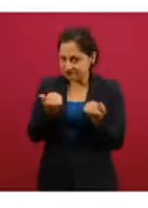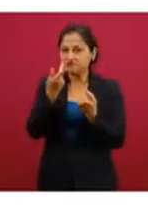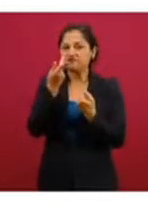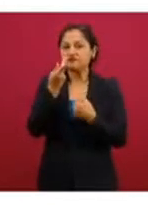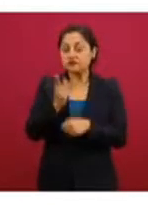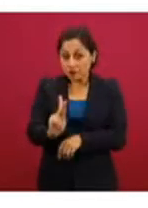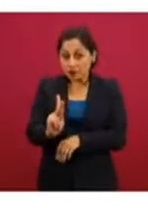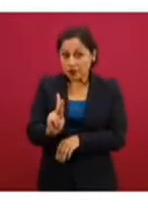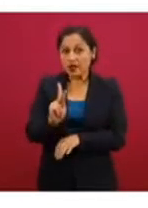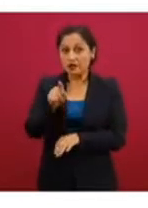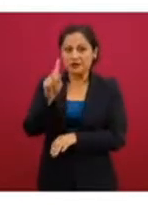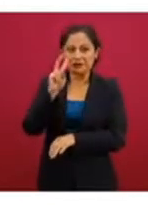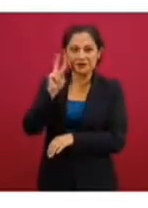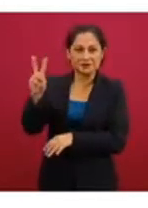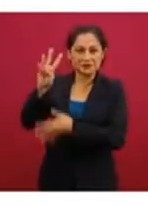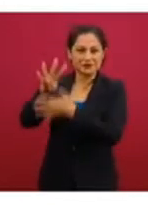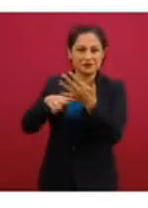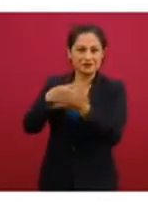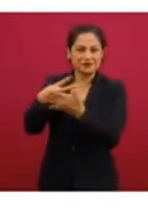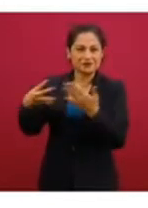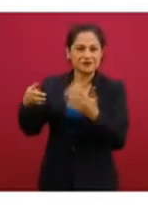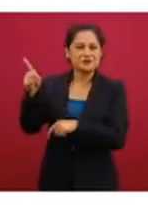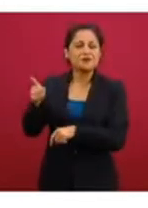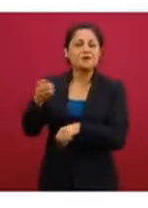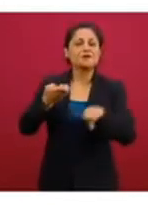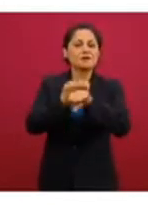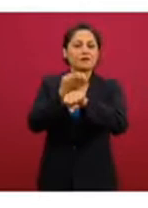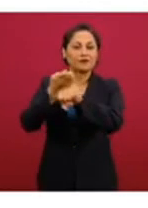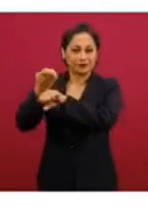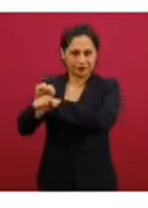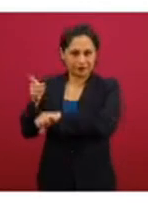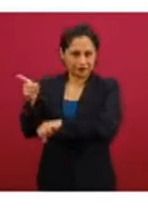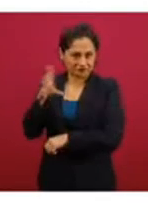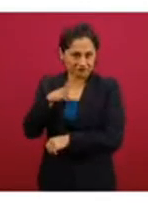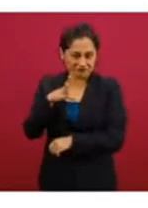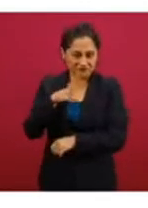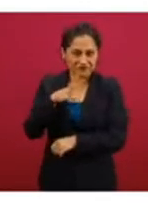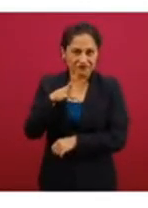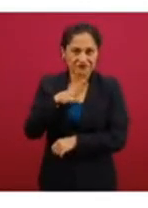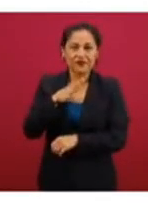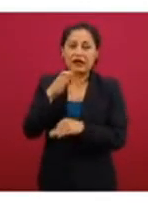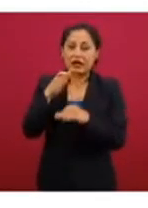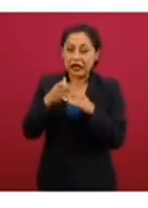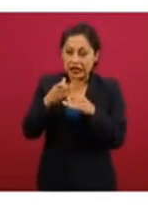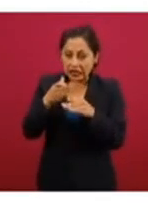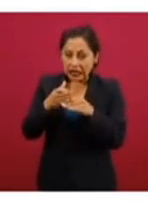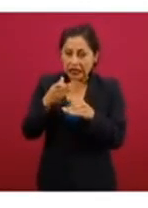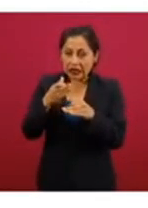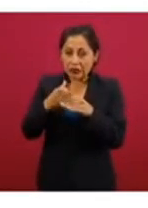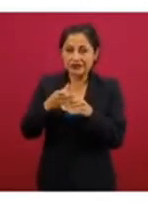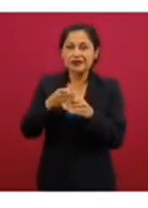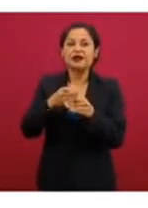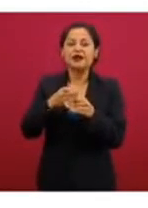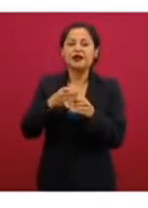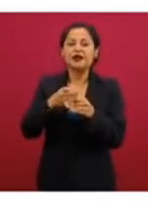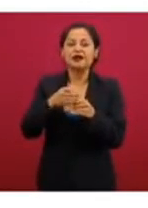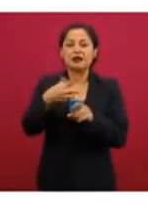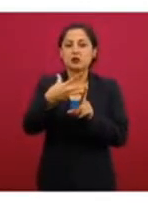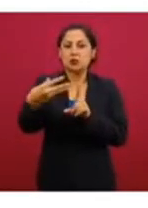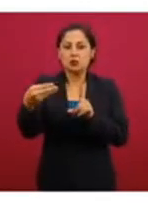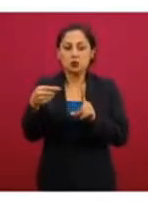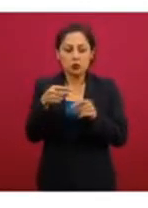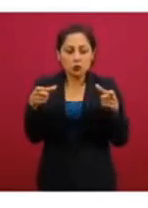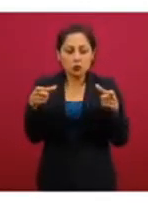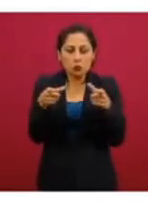país, y aquí se muestran la mayoría de las entidades federativas, todavía hay una transmisión considerablemente reducida que nos permite